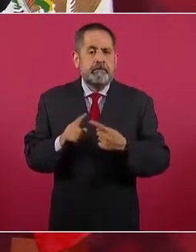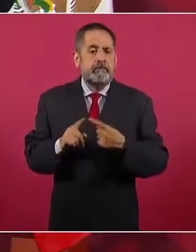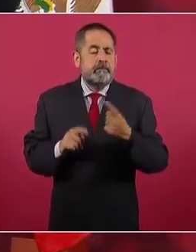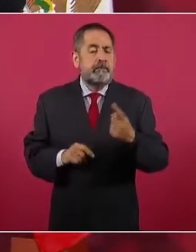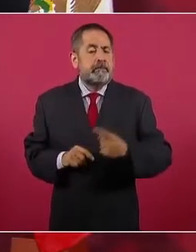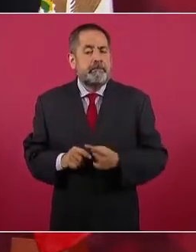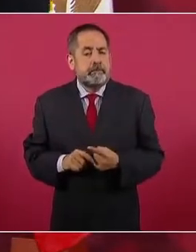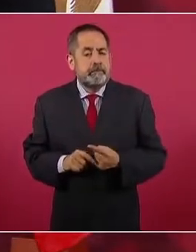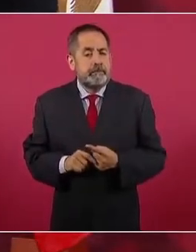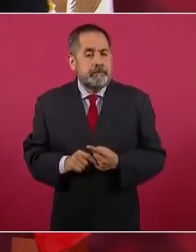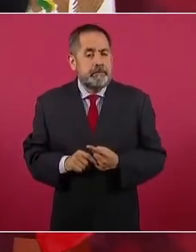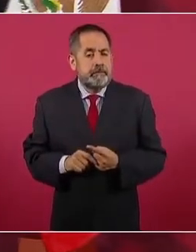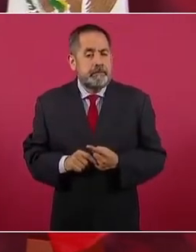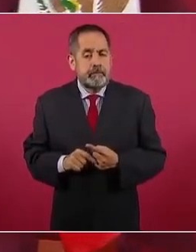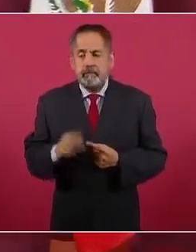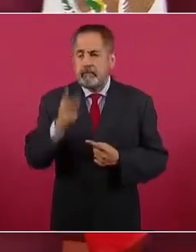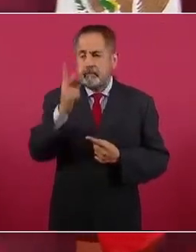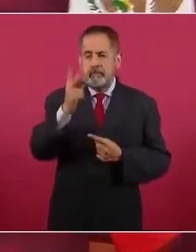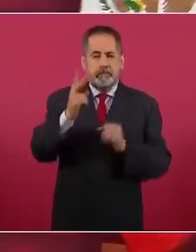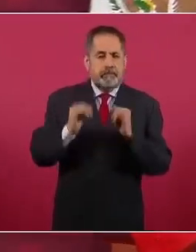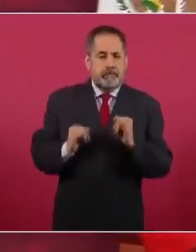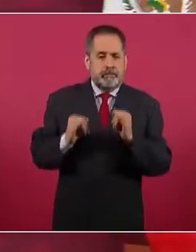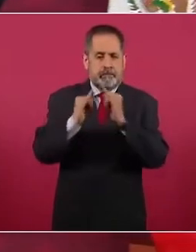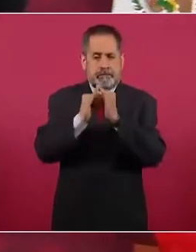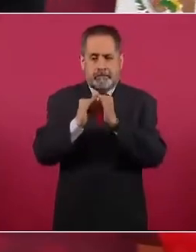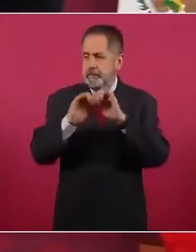donde se tienen dos instituciones